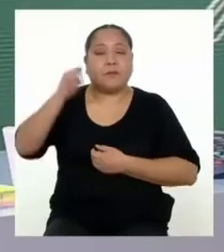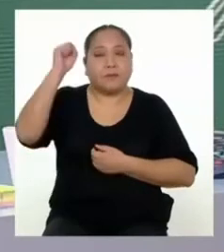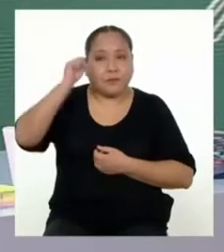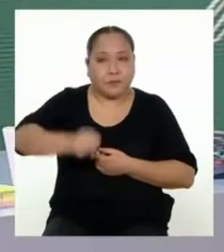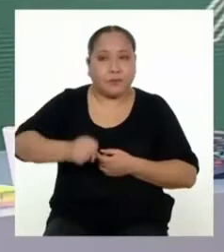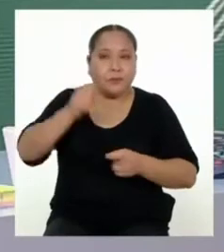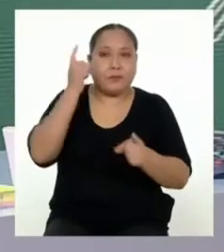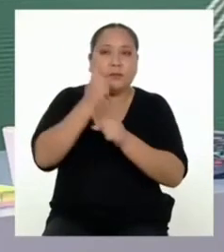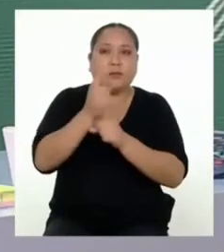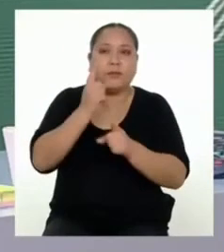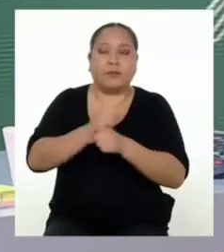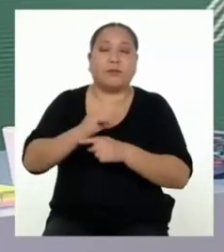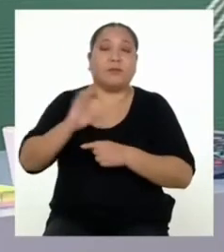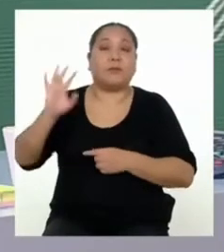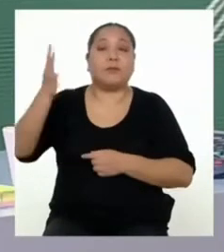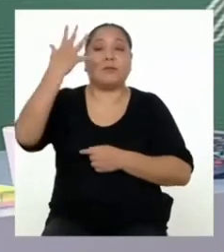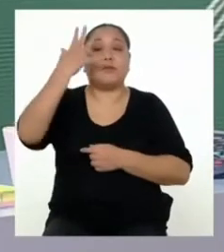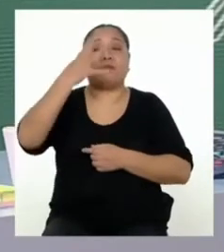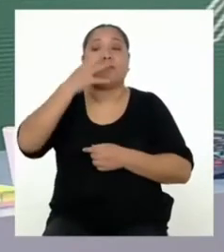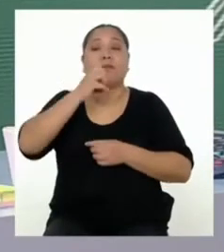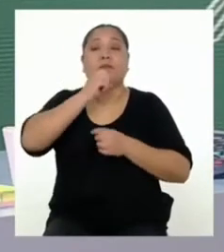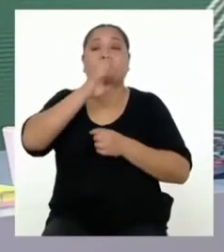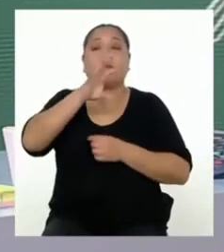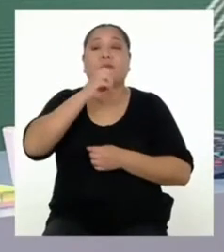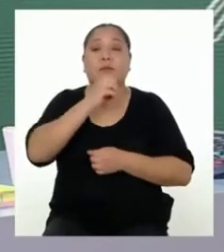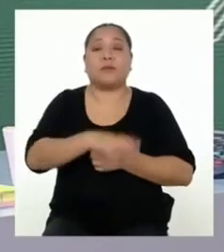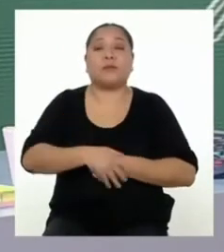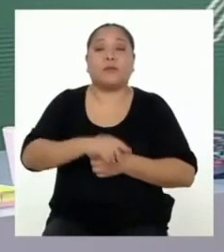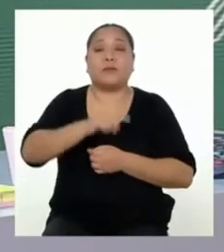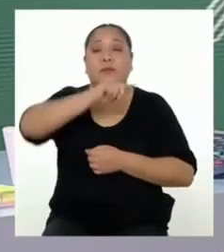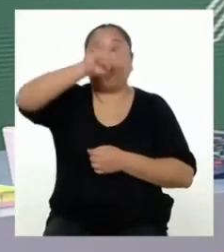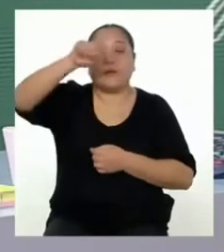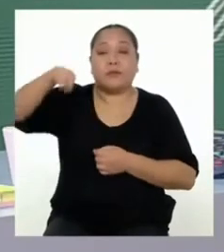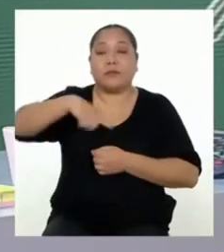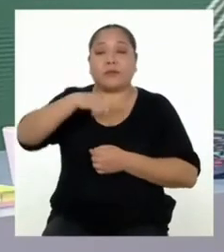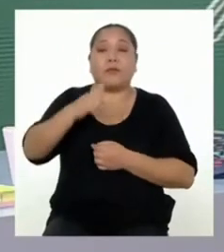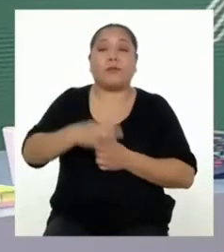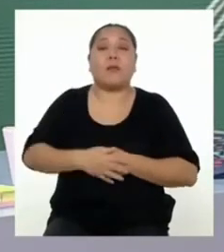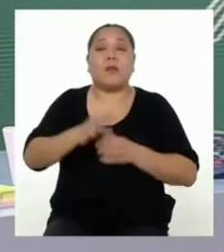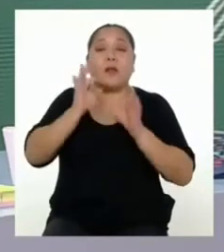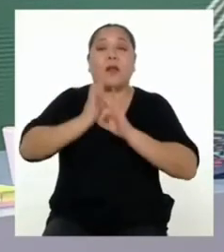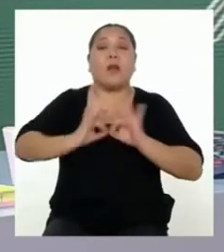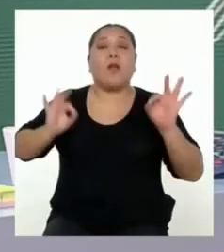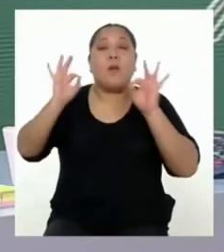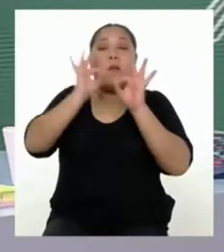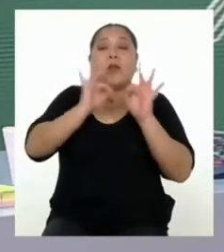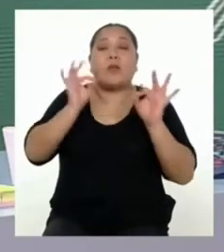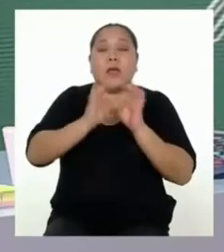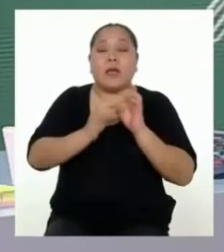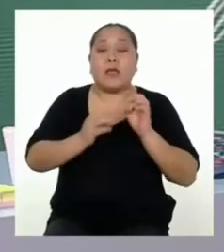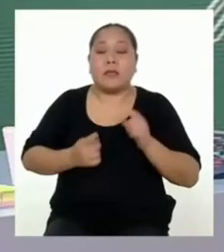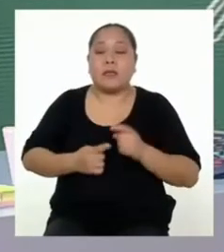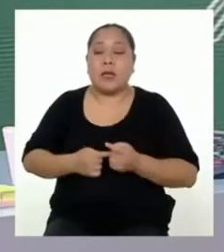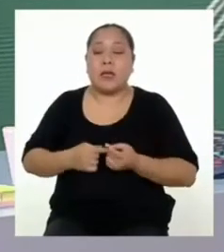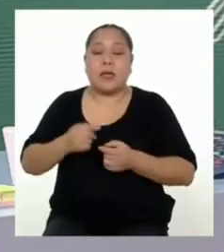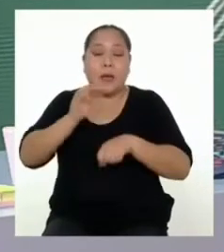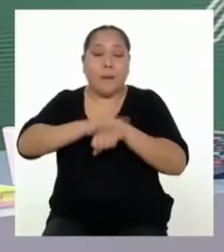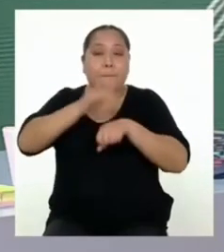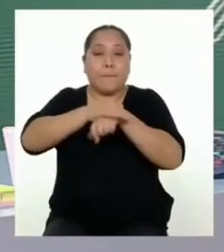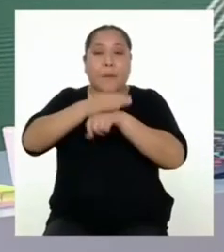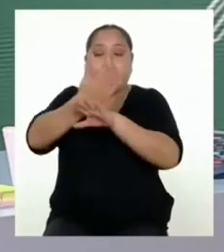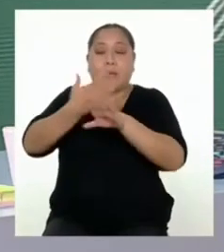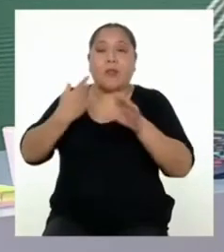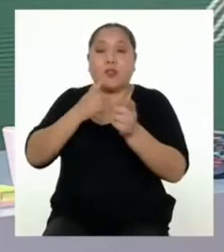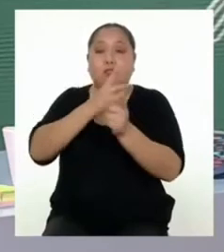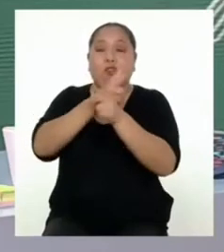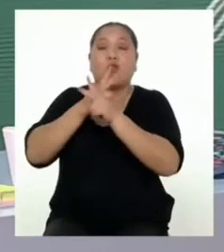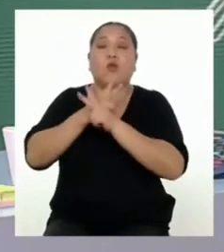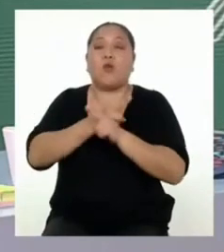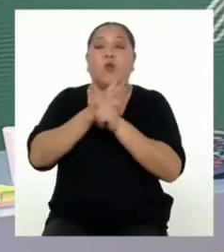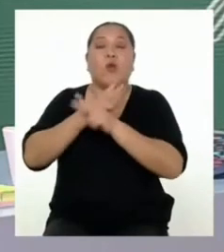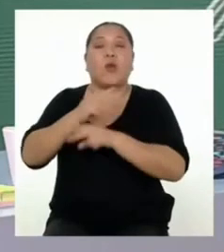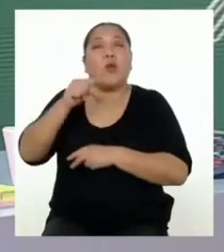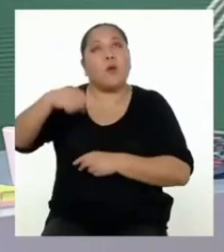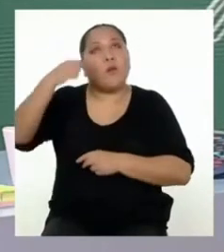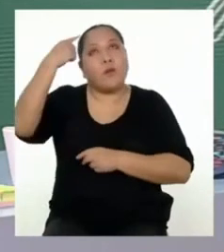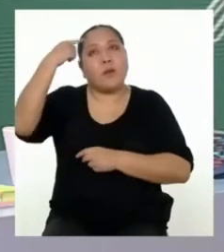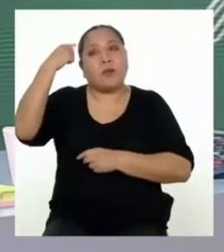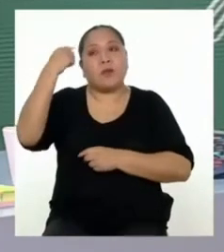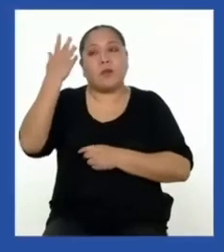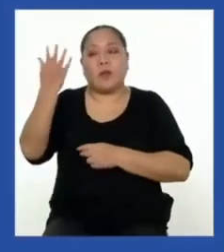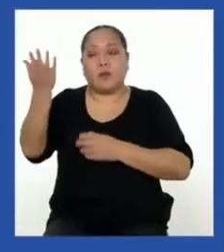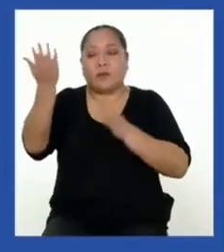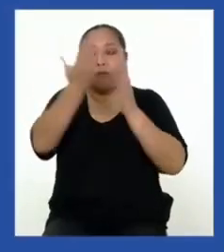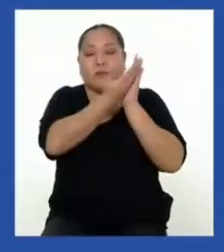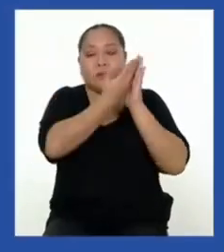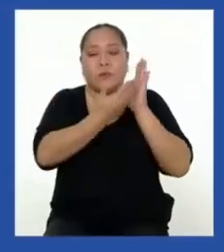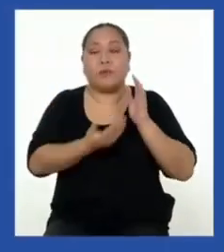Así es. Mi quinta recomendación giraba en torno a la importancia de estar prevenidos y cuidarnos. Creo que